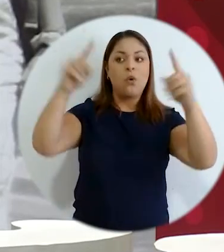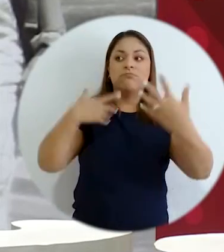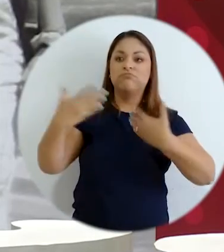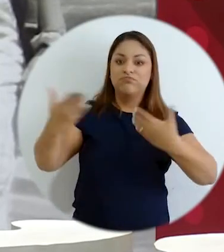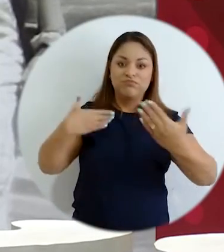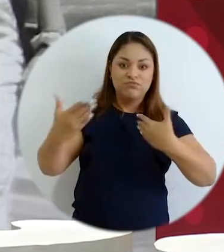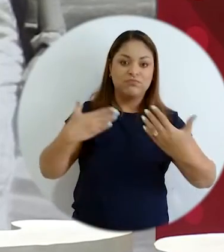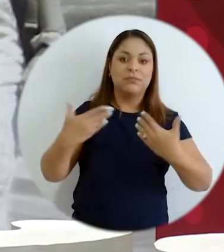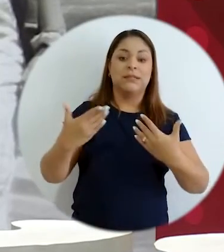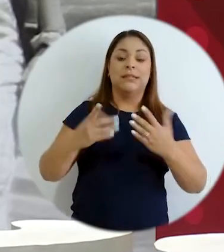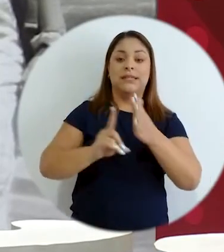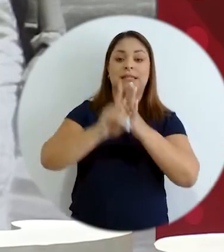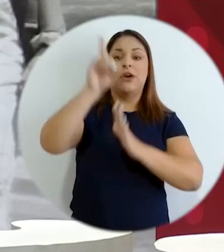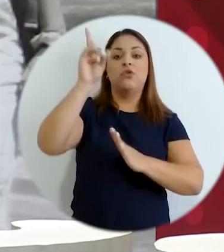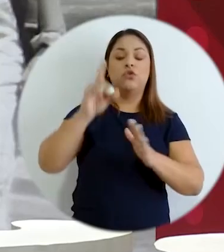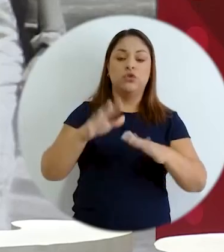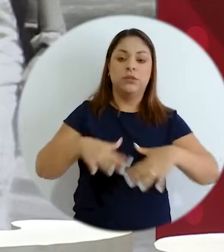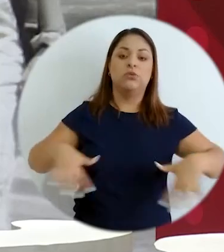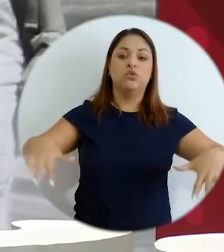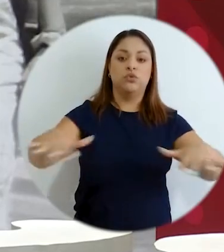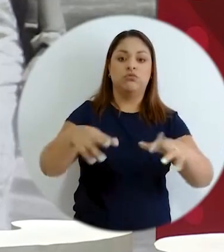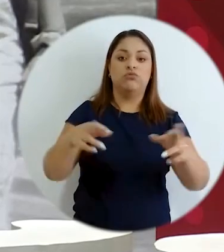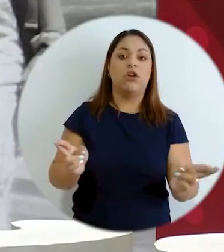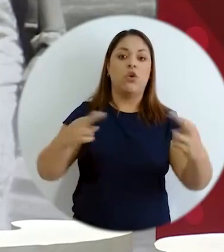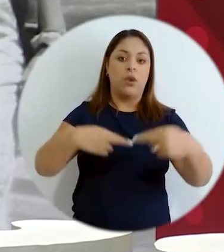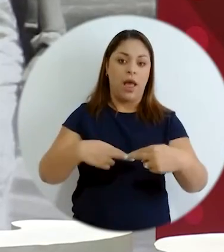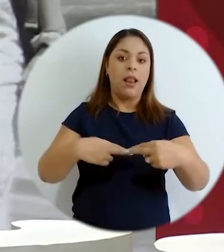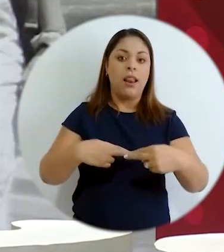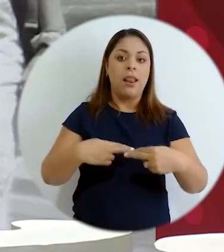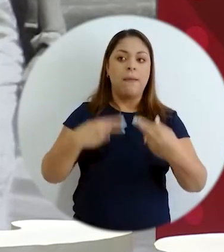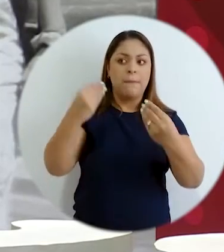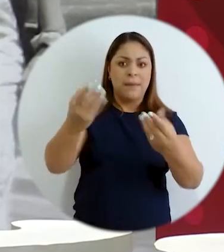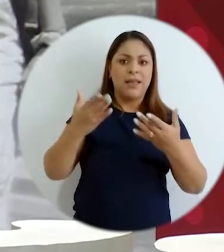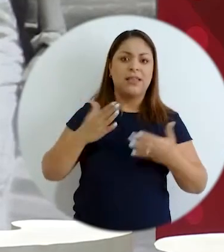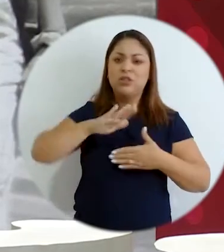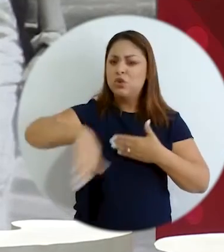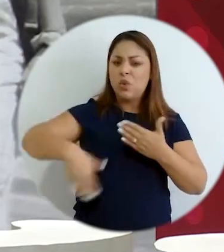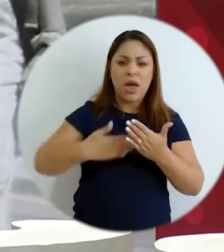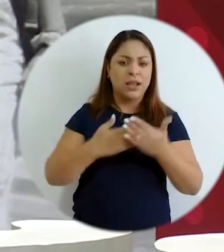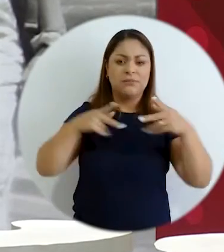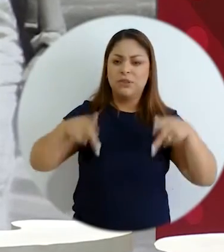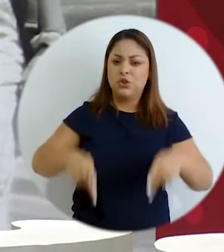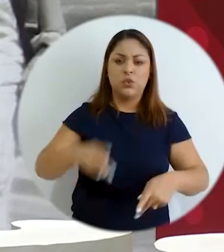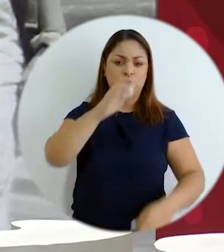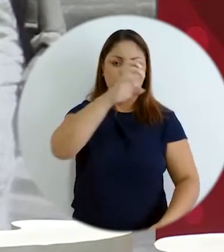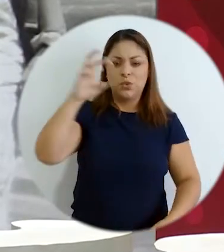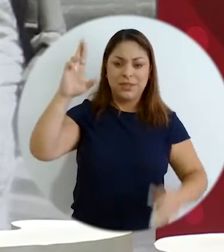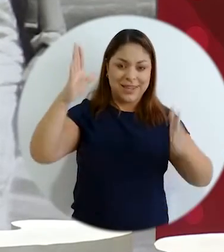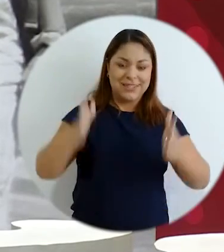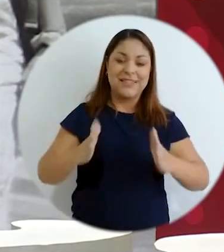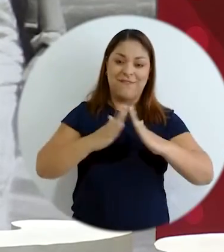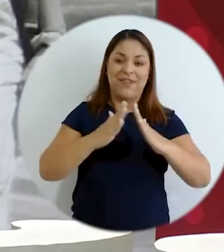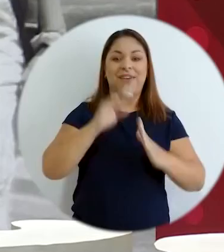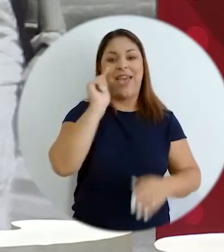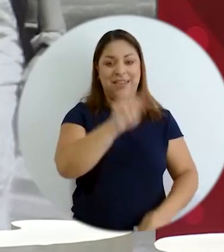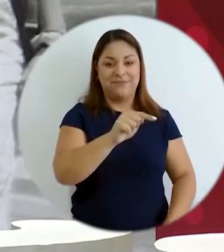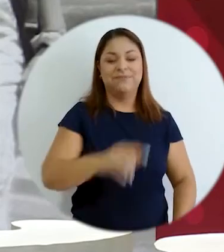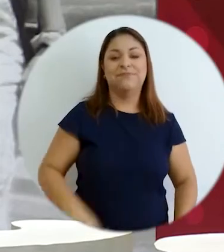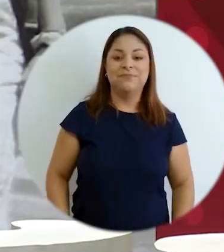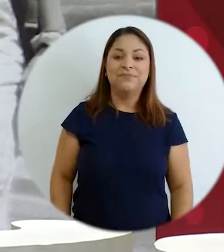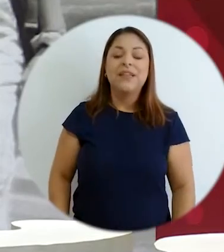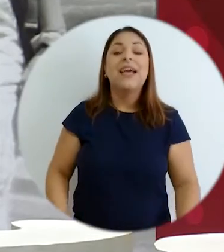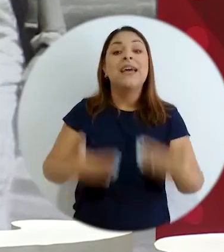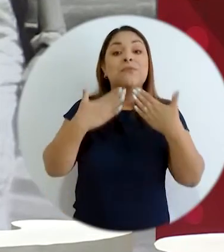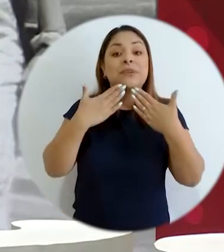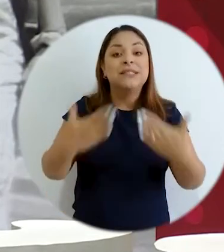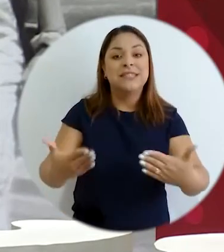a ese desarrollo territorial y regional que merecen todas las personas esos costarricenses que viven ahí